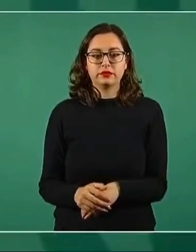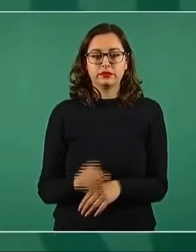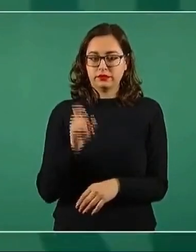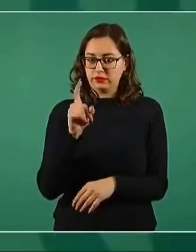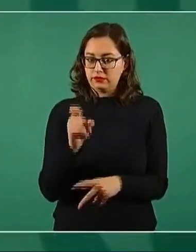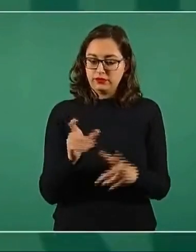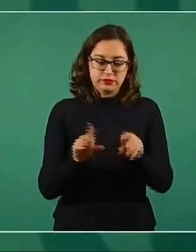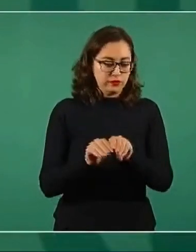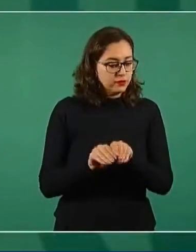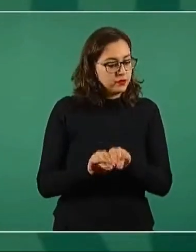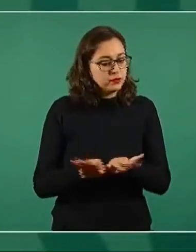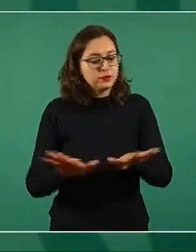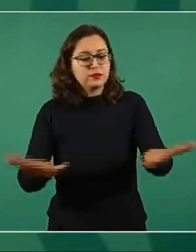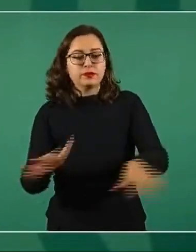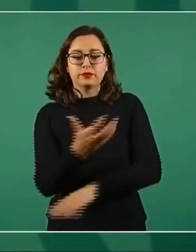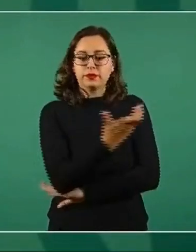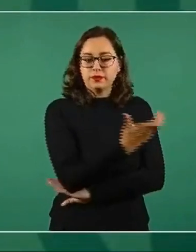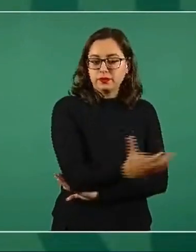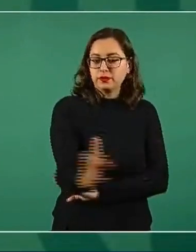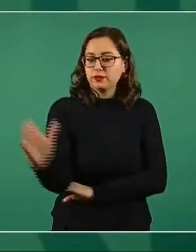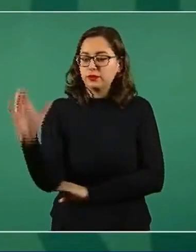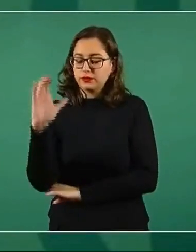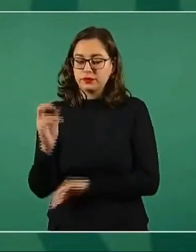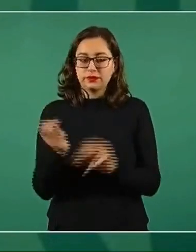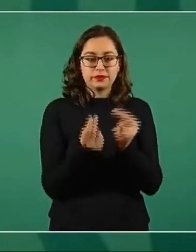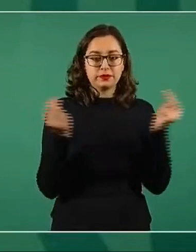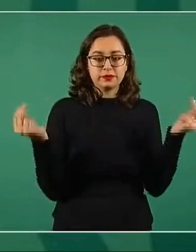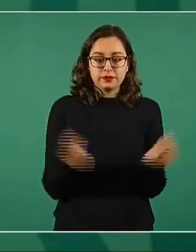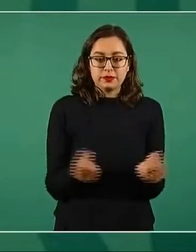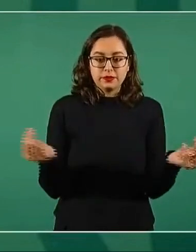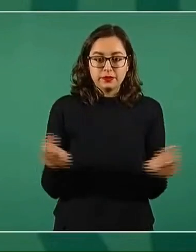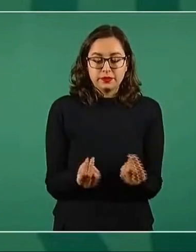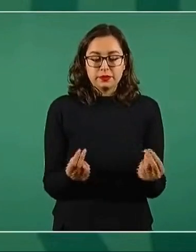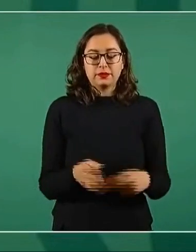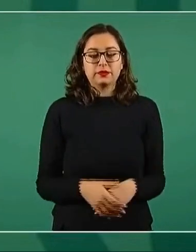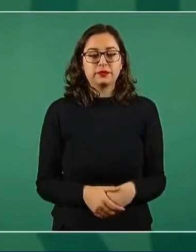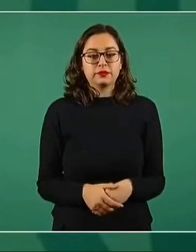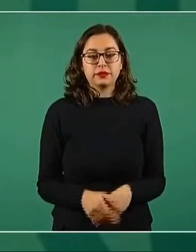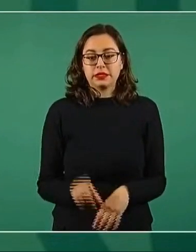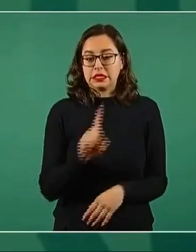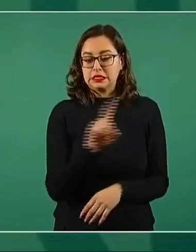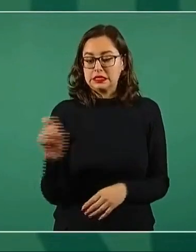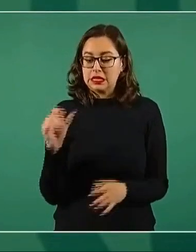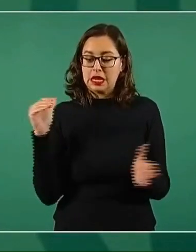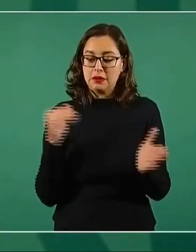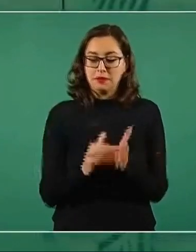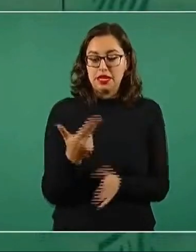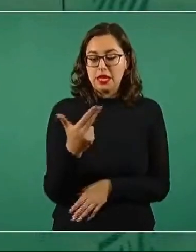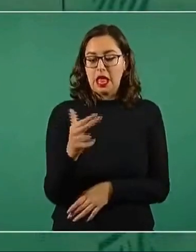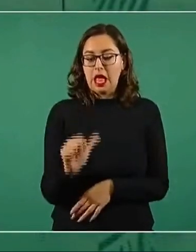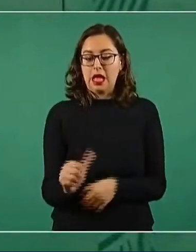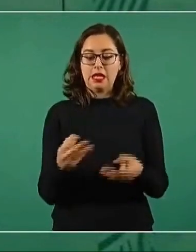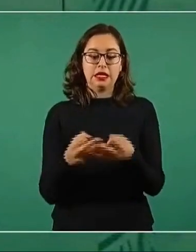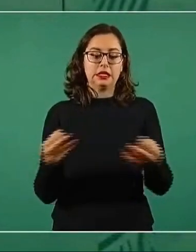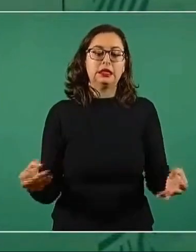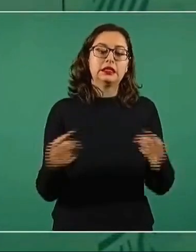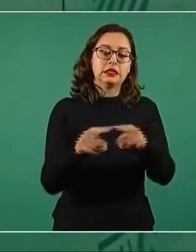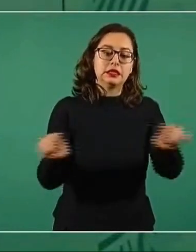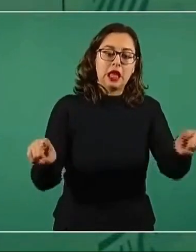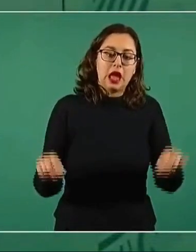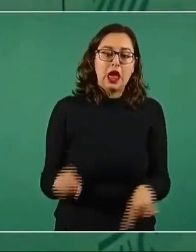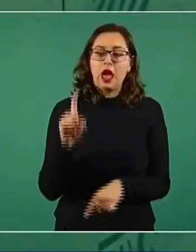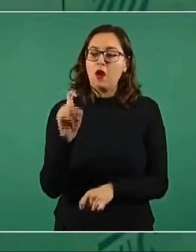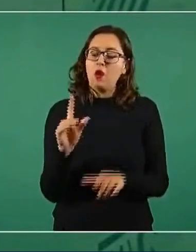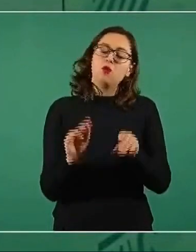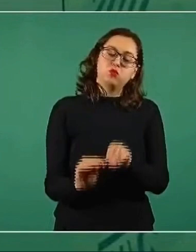que ese es mi propósito, llegar a 100 mil hectáreas con